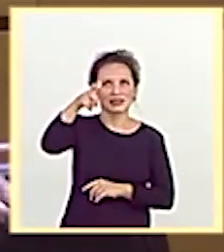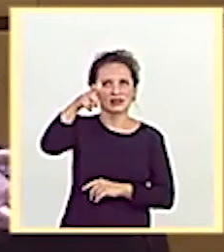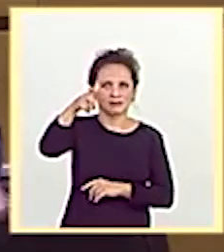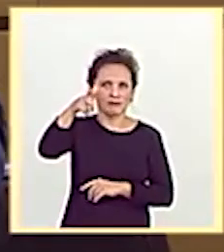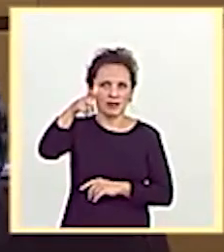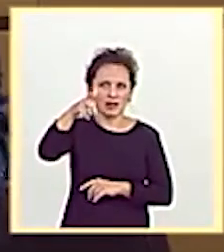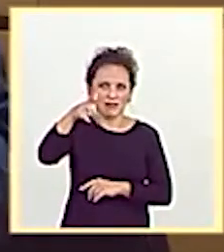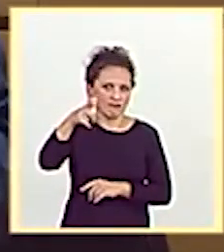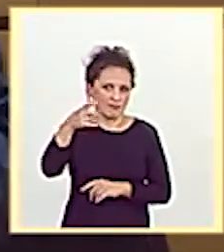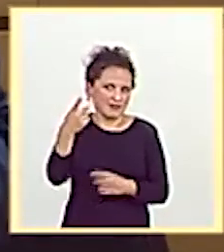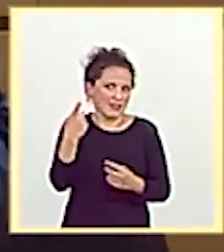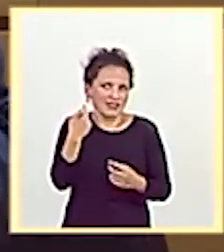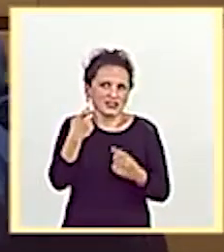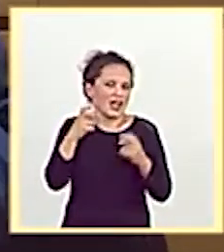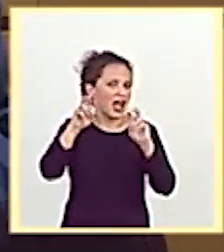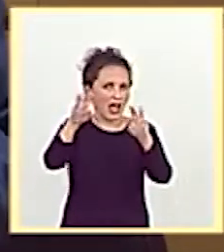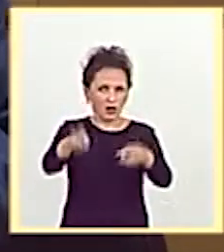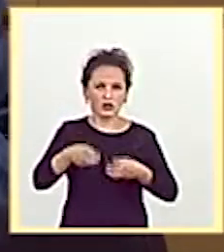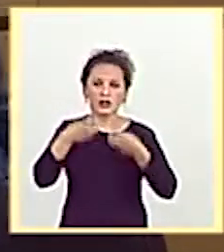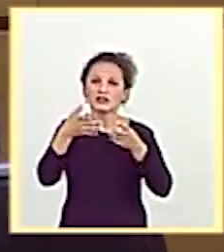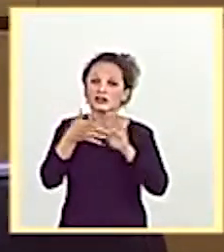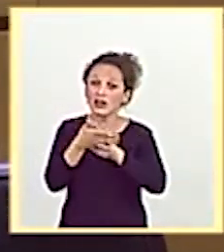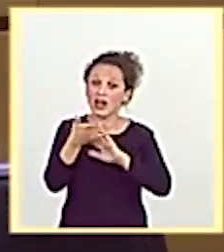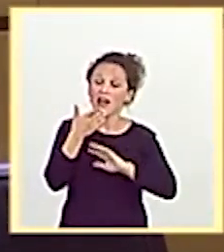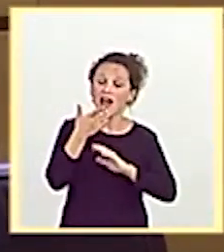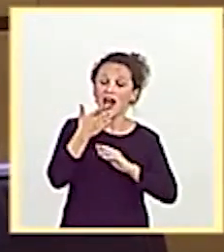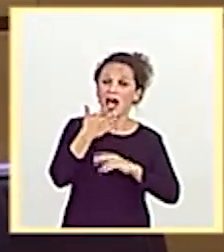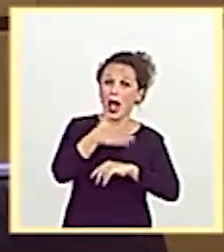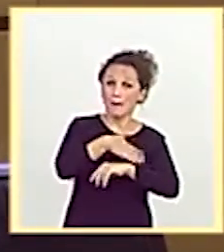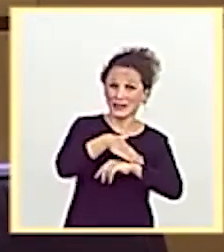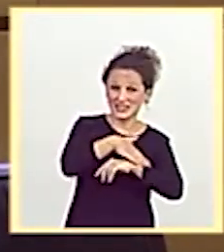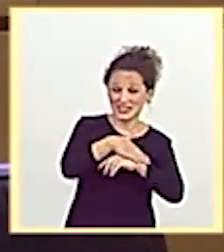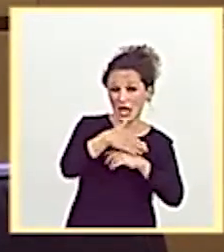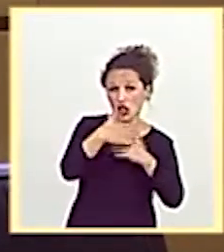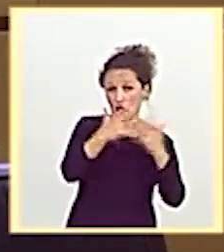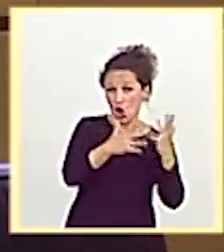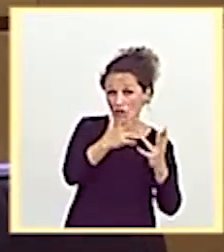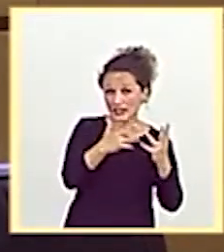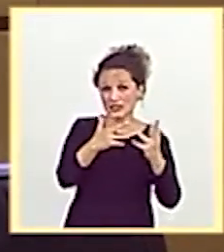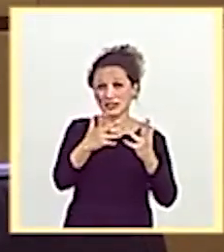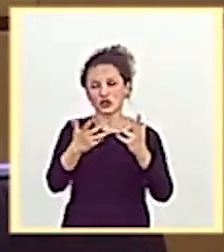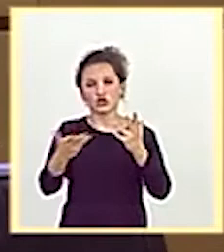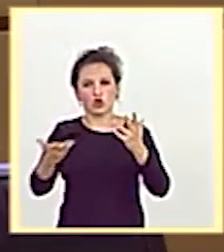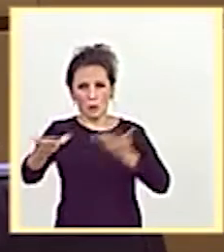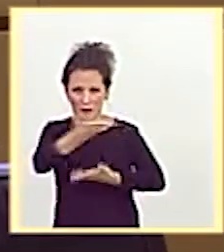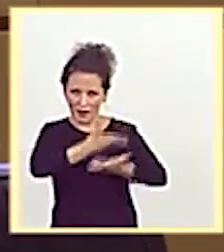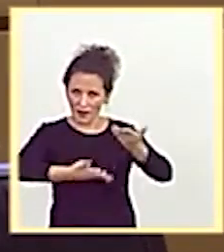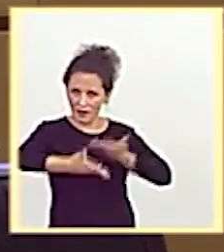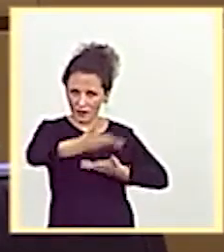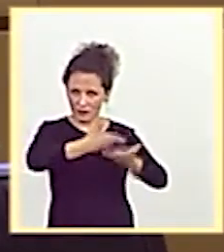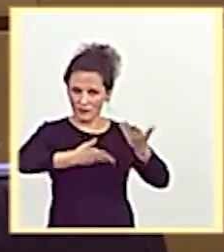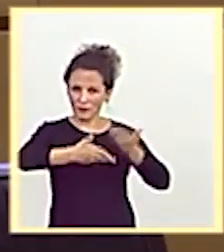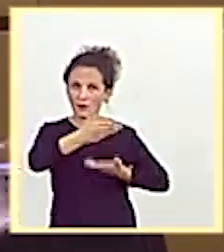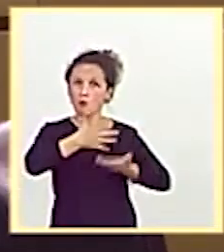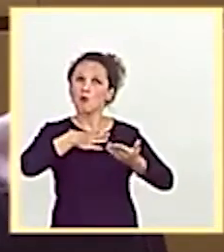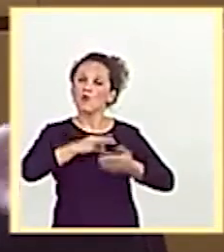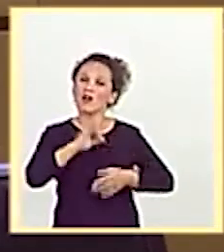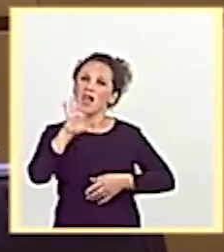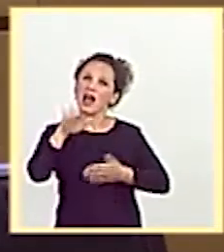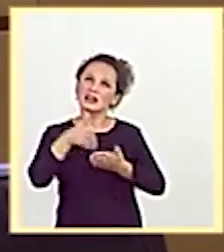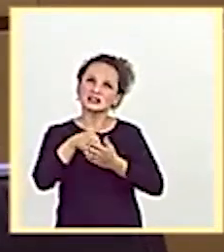Es un programa de cooperación entre administraciones que podrá movilizar hasta 59 millones de euros.